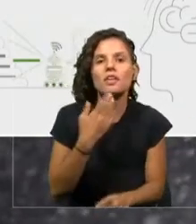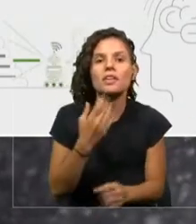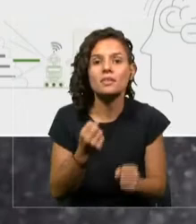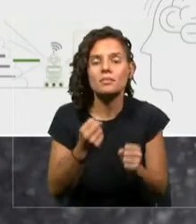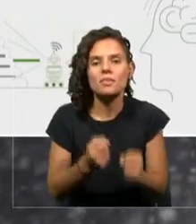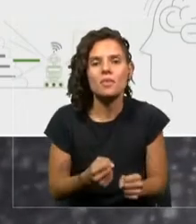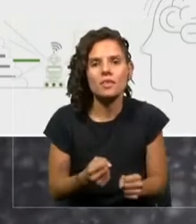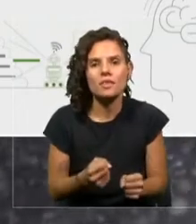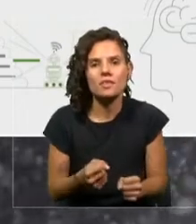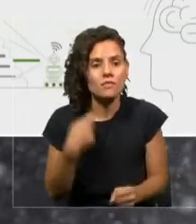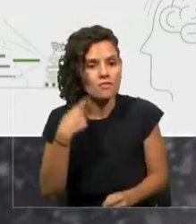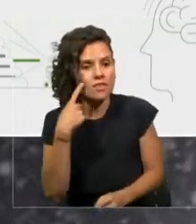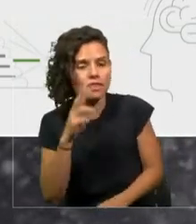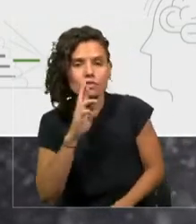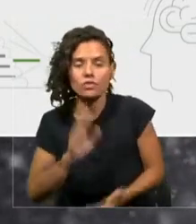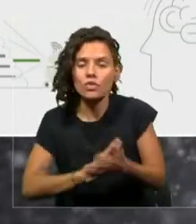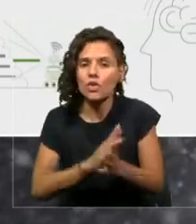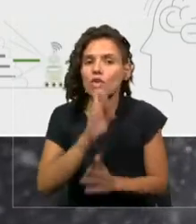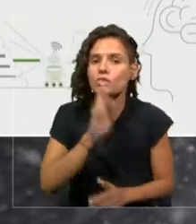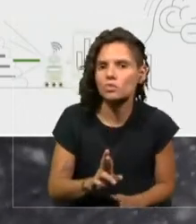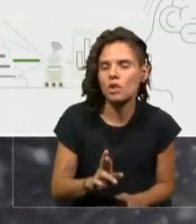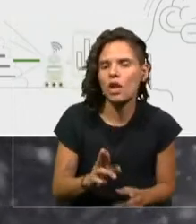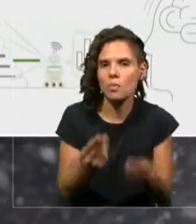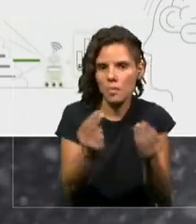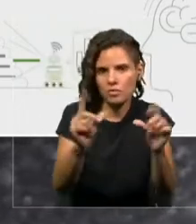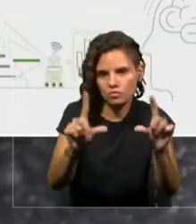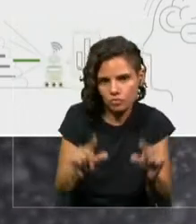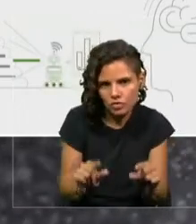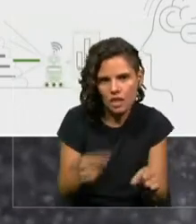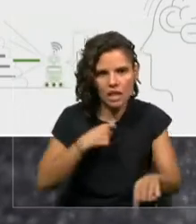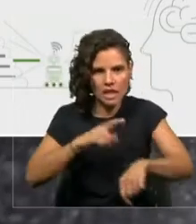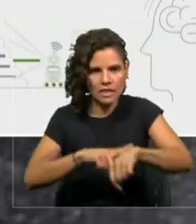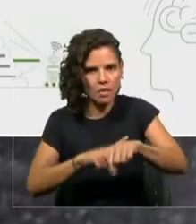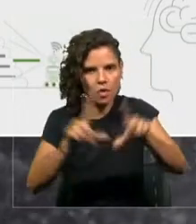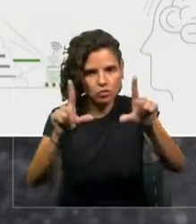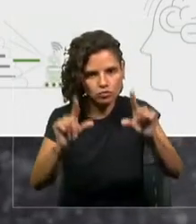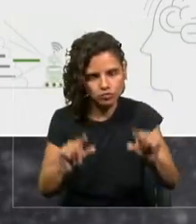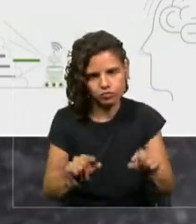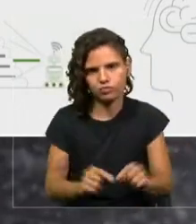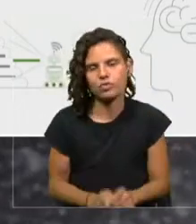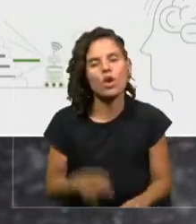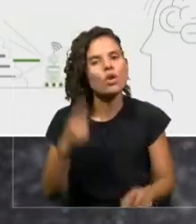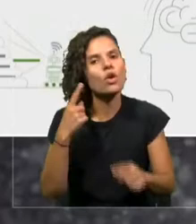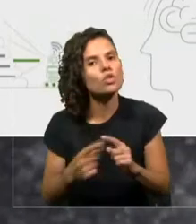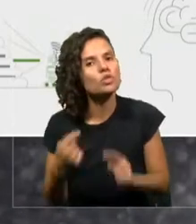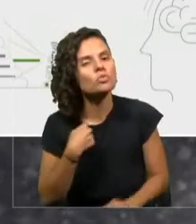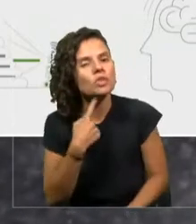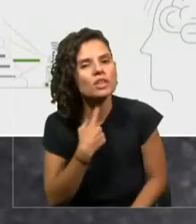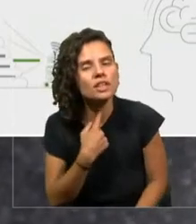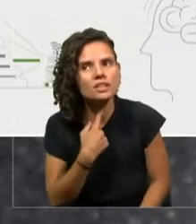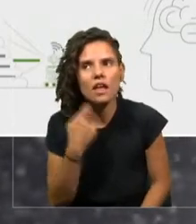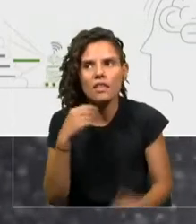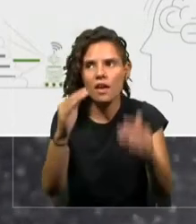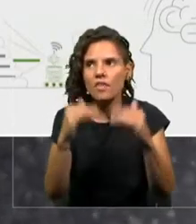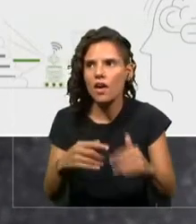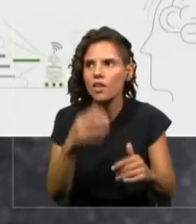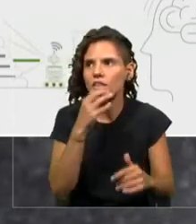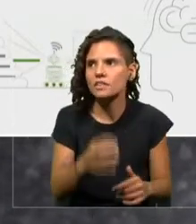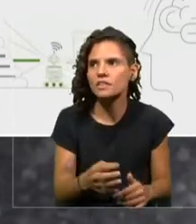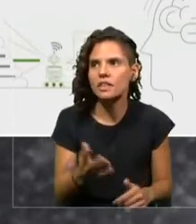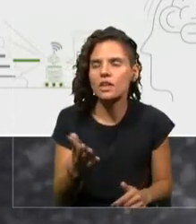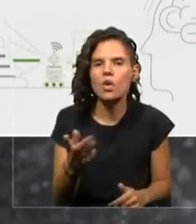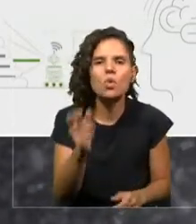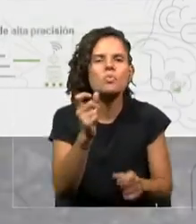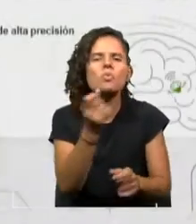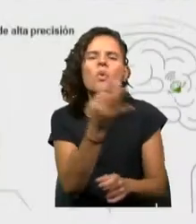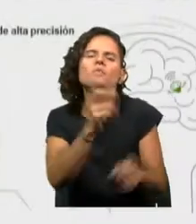eficiencia, reducción de costos y reducción de tiempo. Otra parte muy interesante, en la parte de abajo vas a encontrar la gente que murió el año